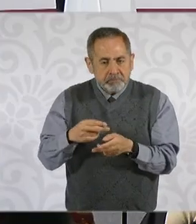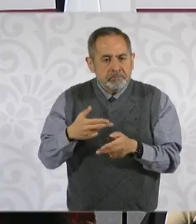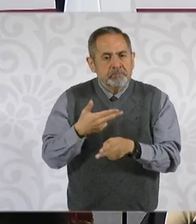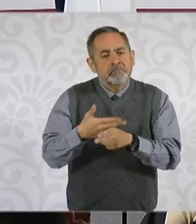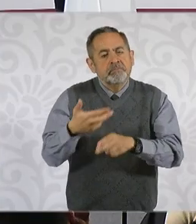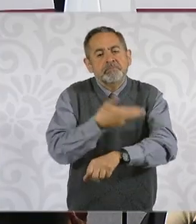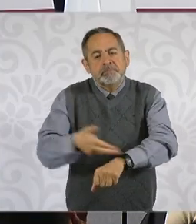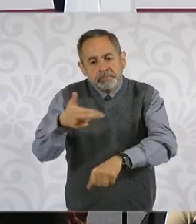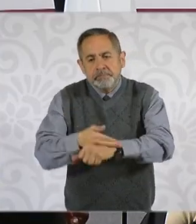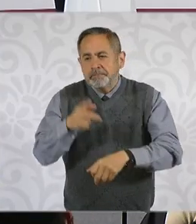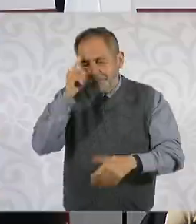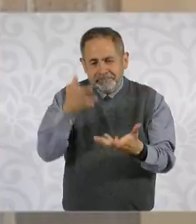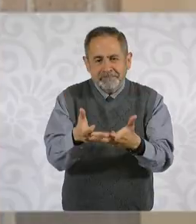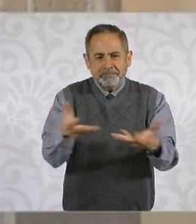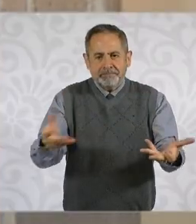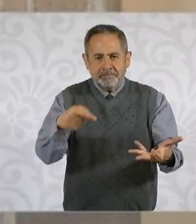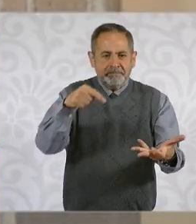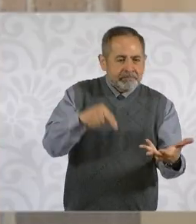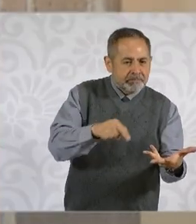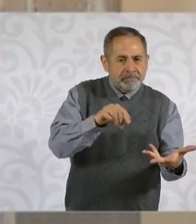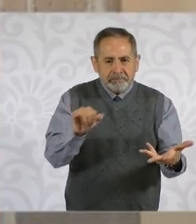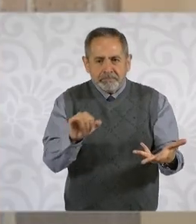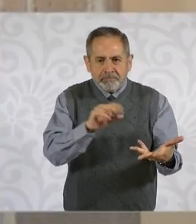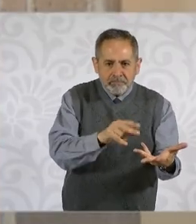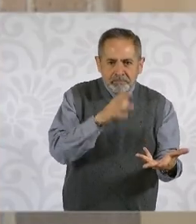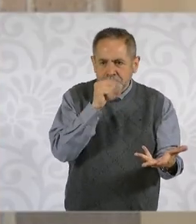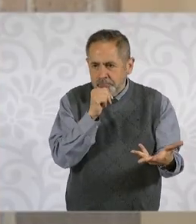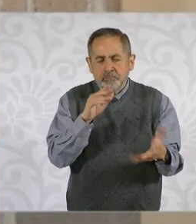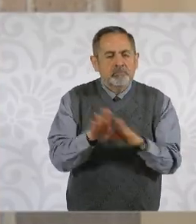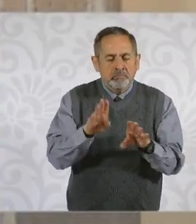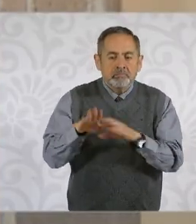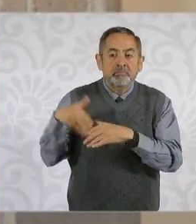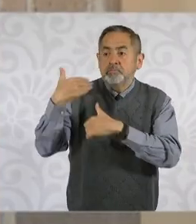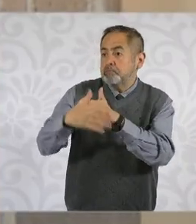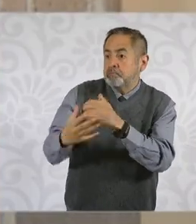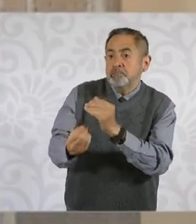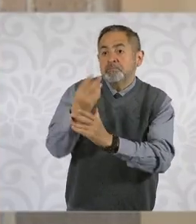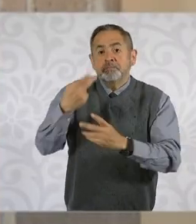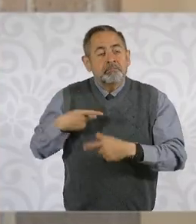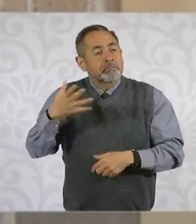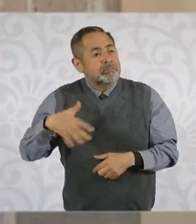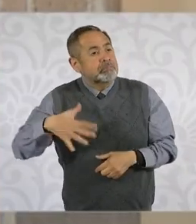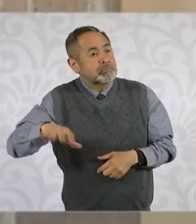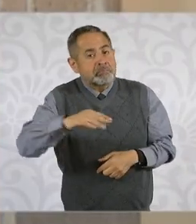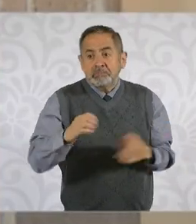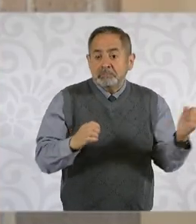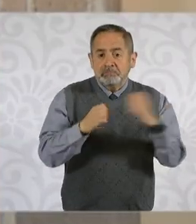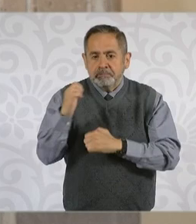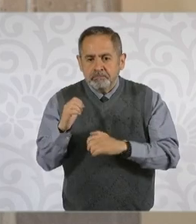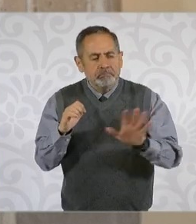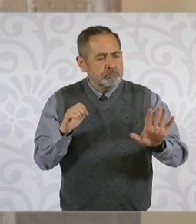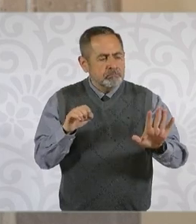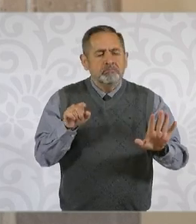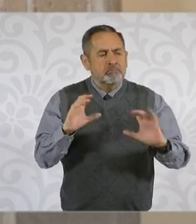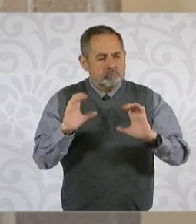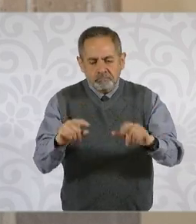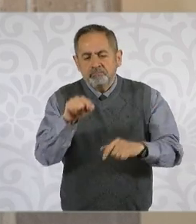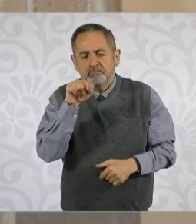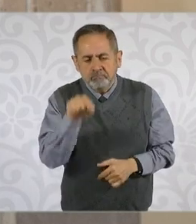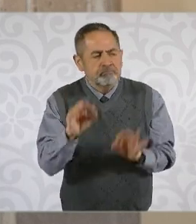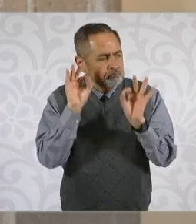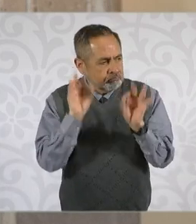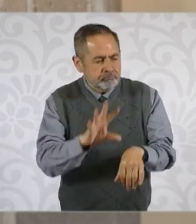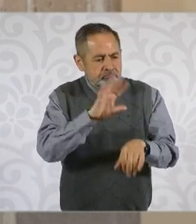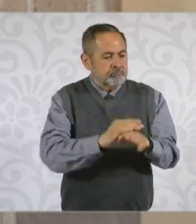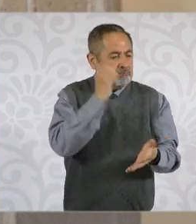gestión del suelo, que lo que busca es evitar que las nuevas familias que están buscando en dónde vivir terminen en un asentamiento irregular, que